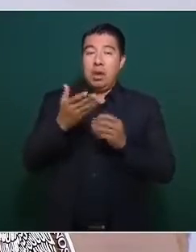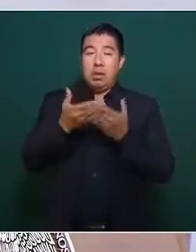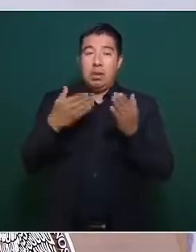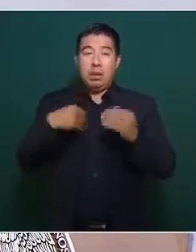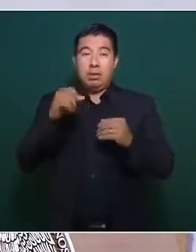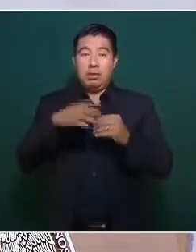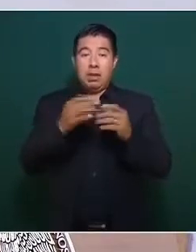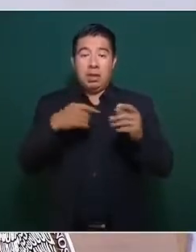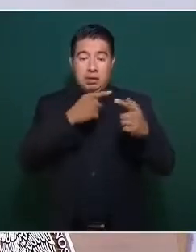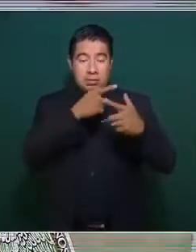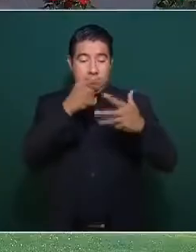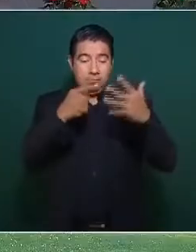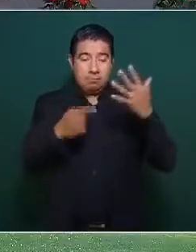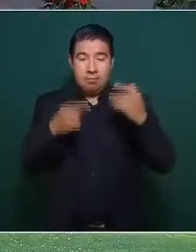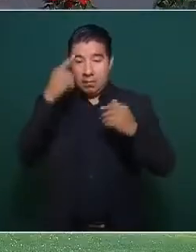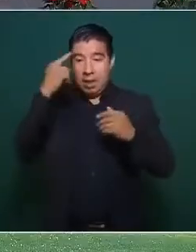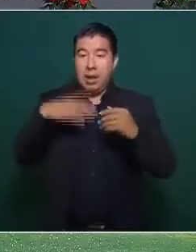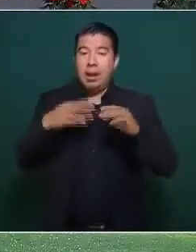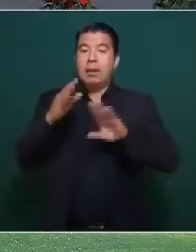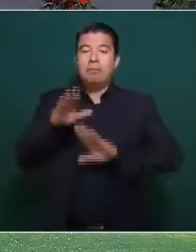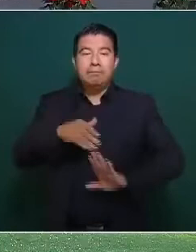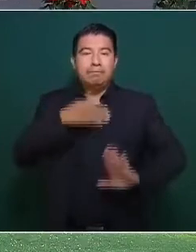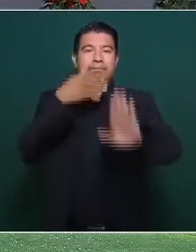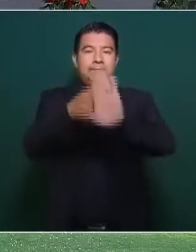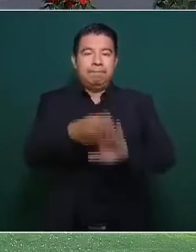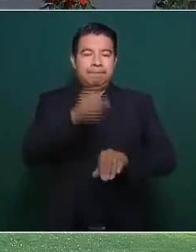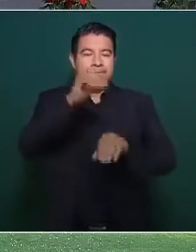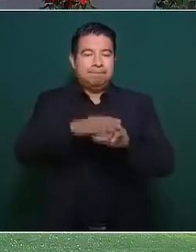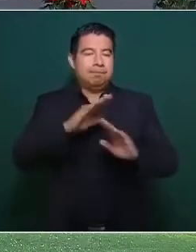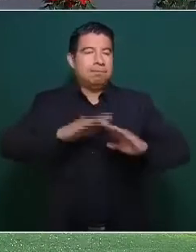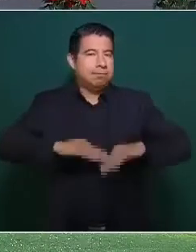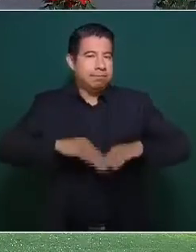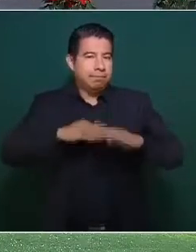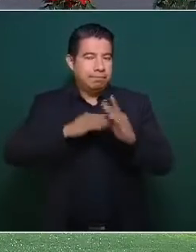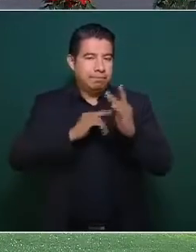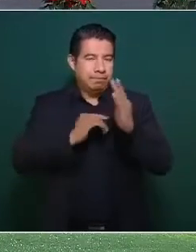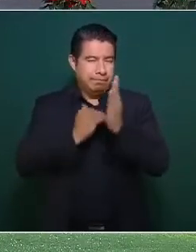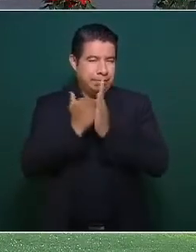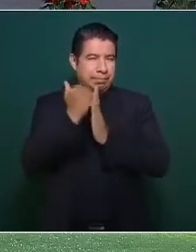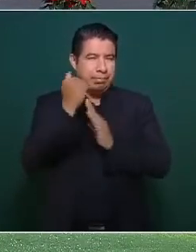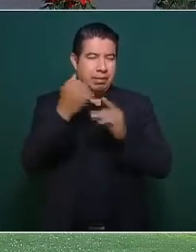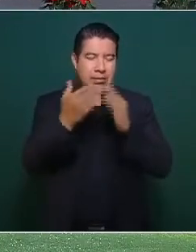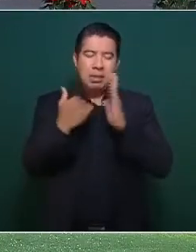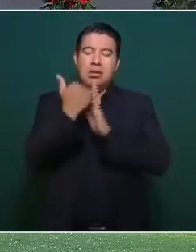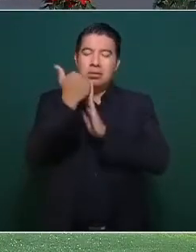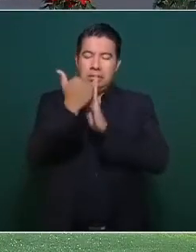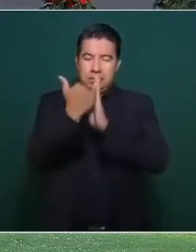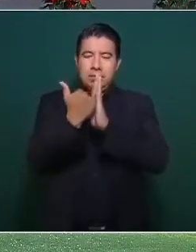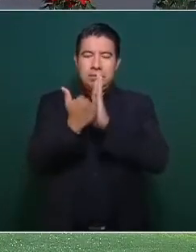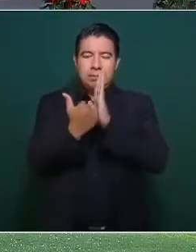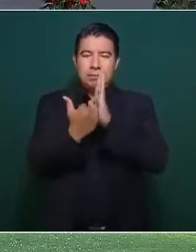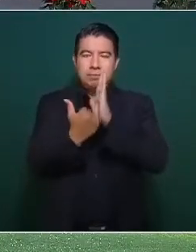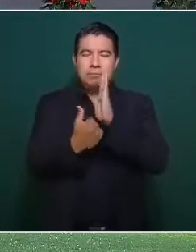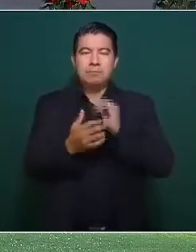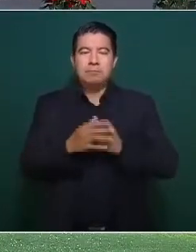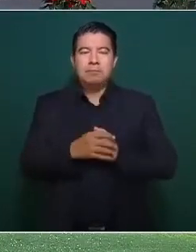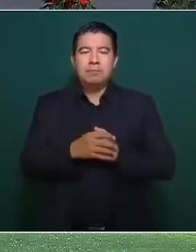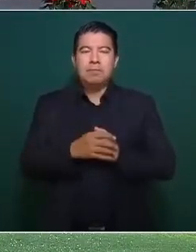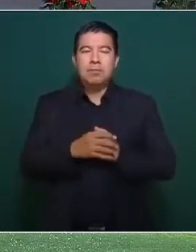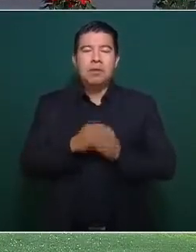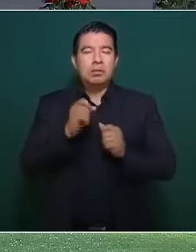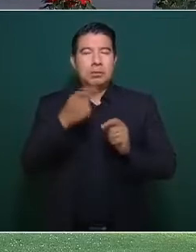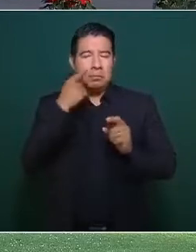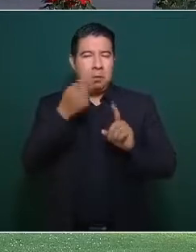lugar a nivel nacional, pero también la tendencia es hacia la baja. Vamos a ver cada uno de ellos, el secuestro.